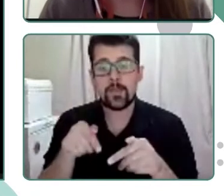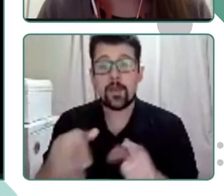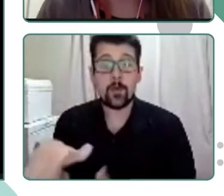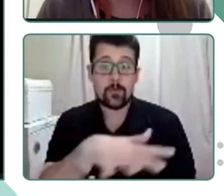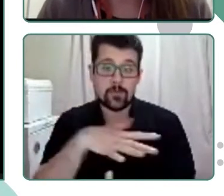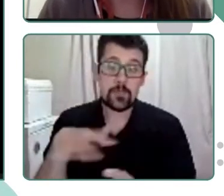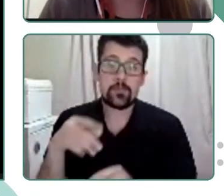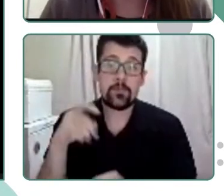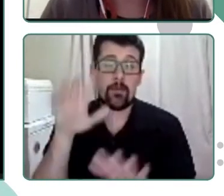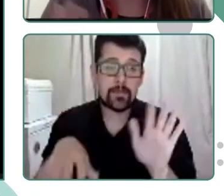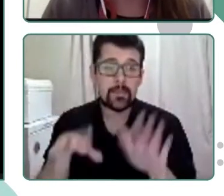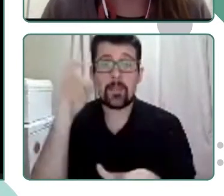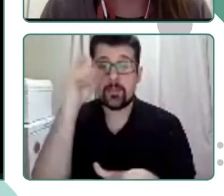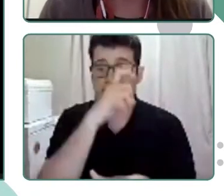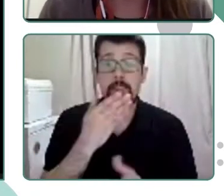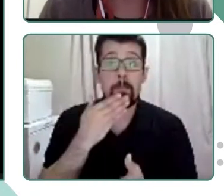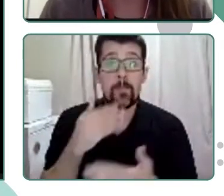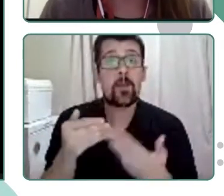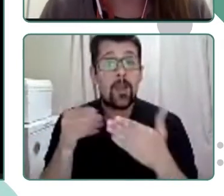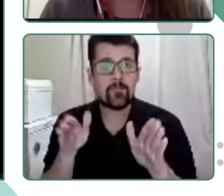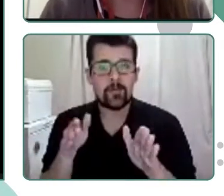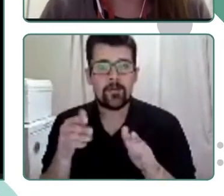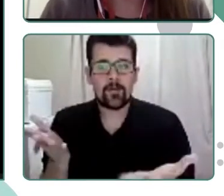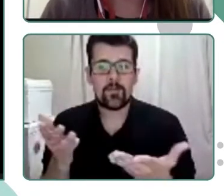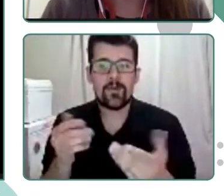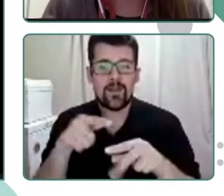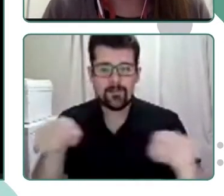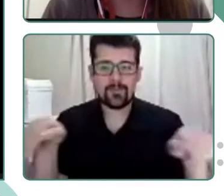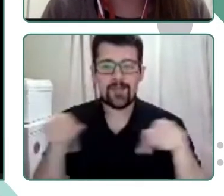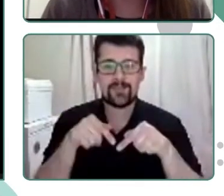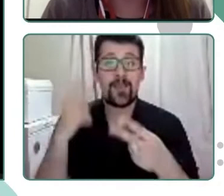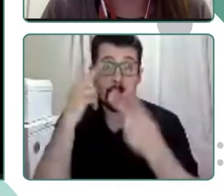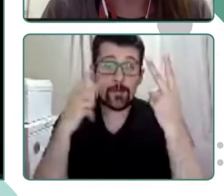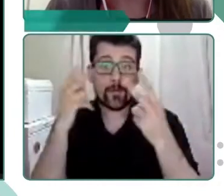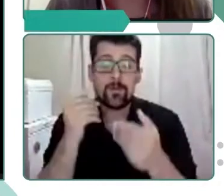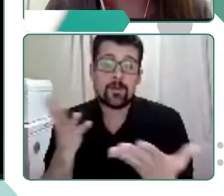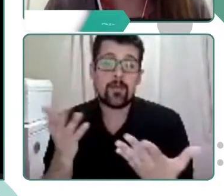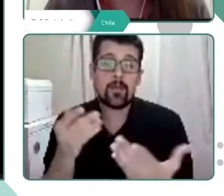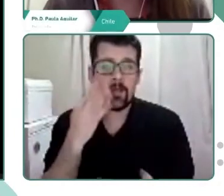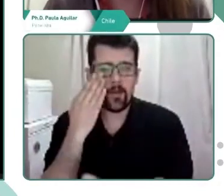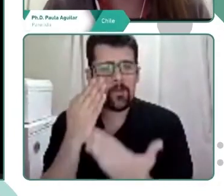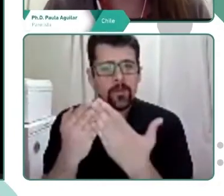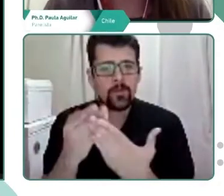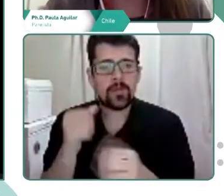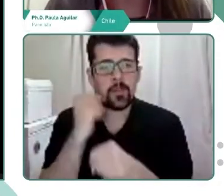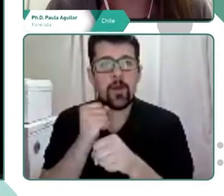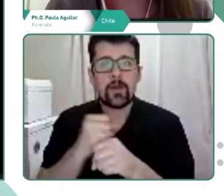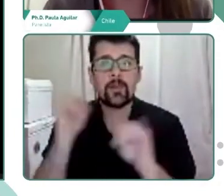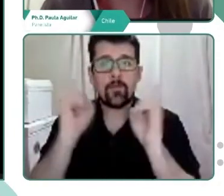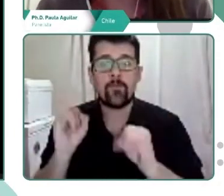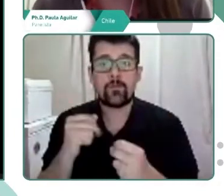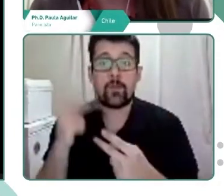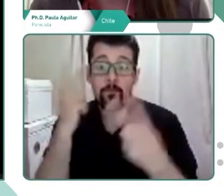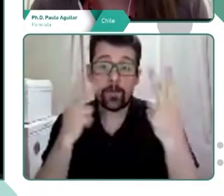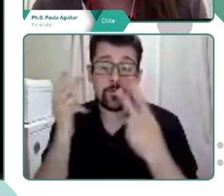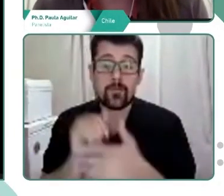compleja de la pandemia también abrió esas puertas de la virtualidad que nos presentó este desafío de trabajar de forma online utilizando